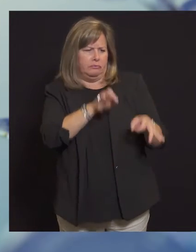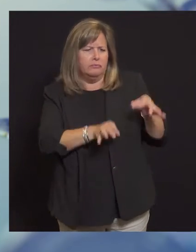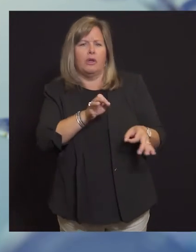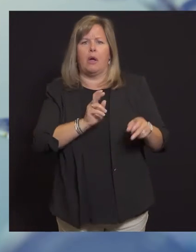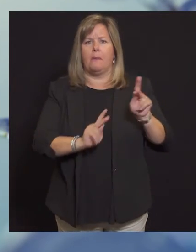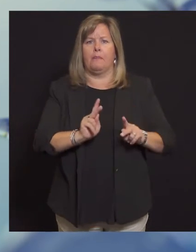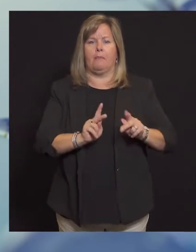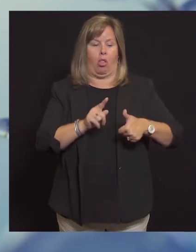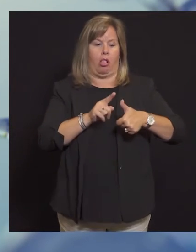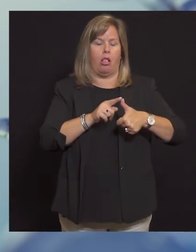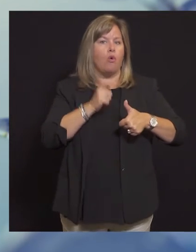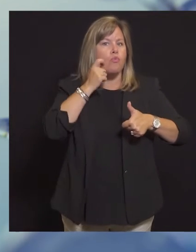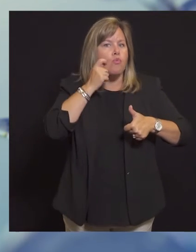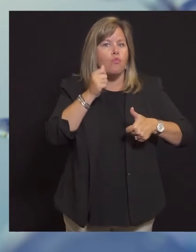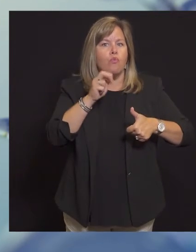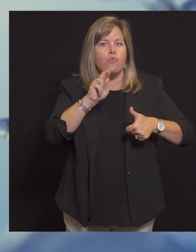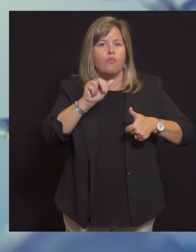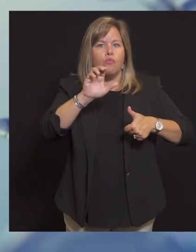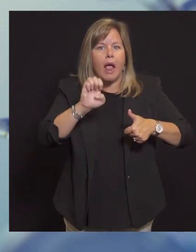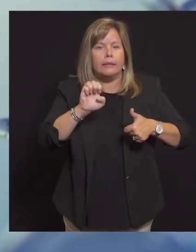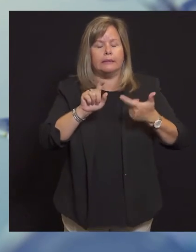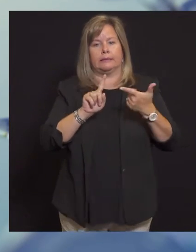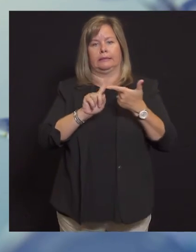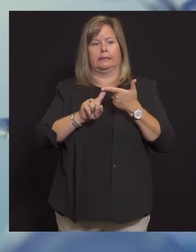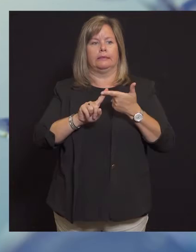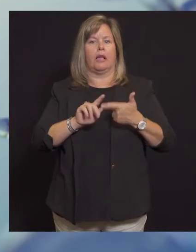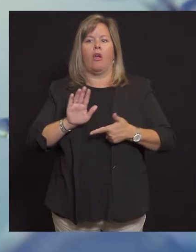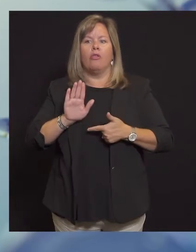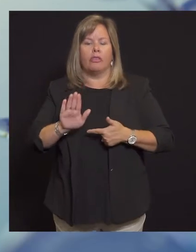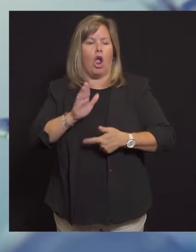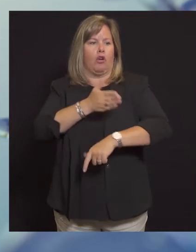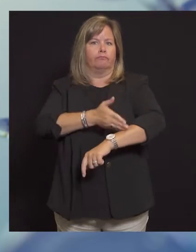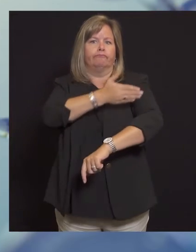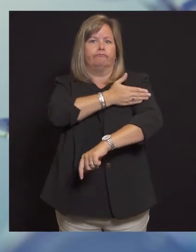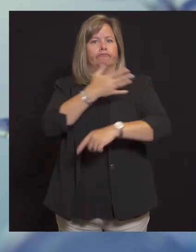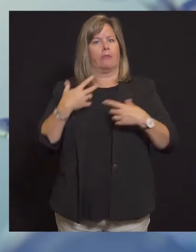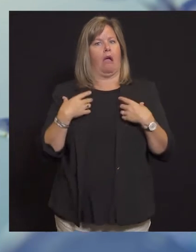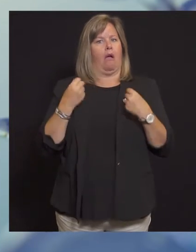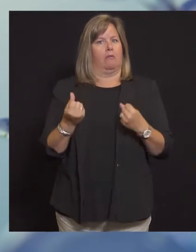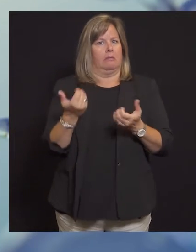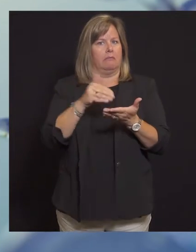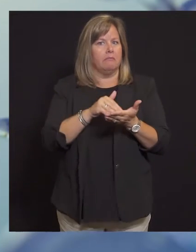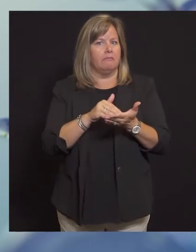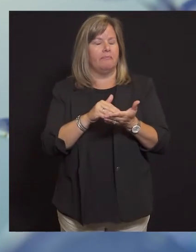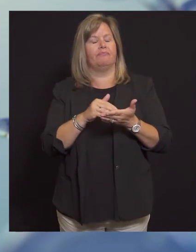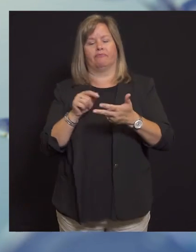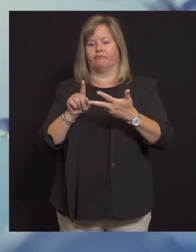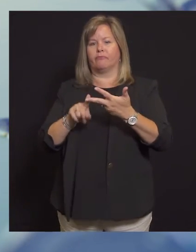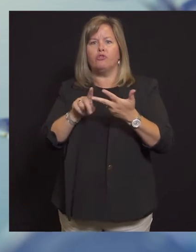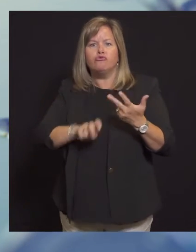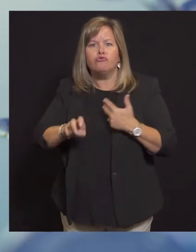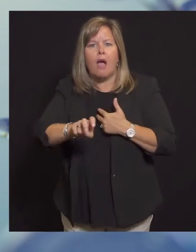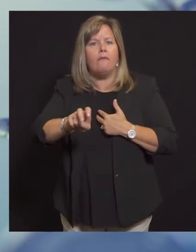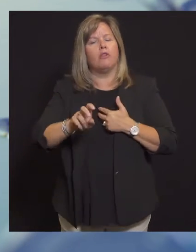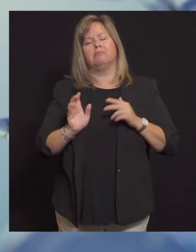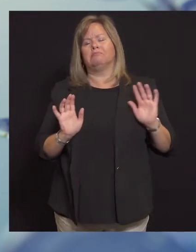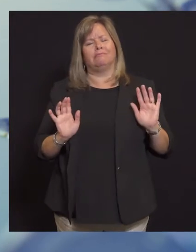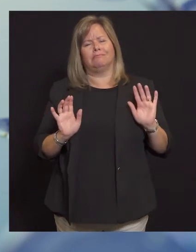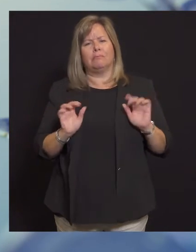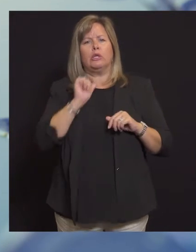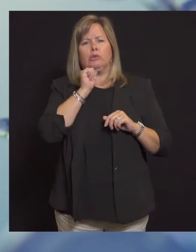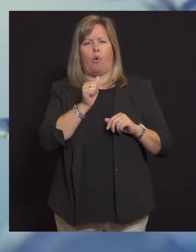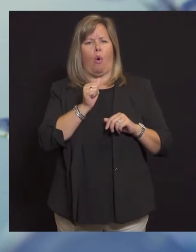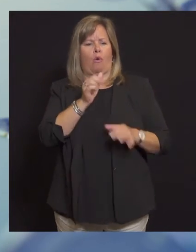riesgo. Aumenta un poco el riesgo, pero hay muchos otros factores que también pueden aumentar el riesgo. Así que